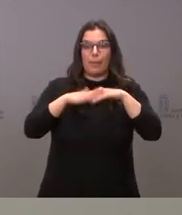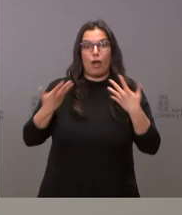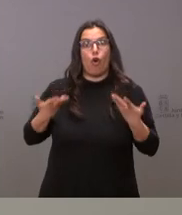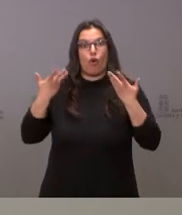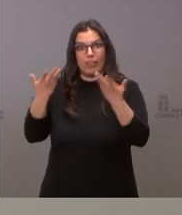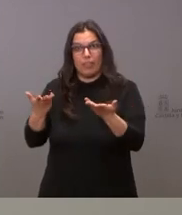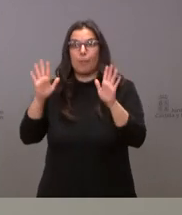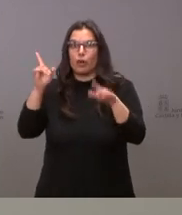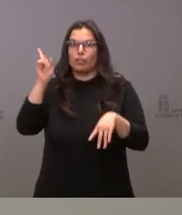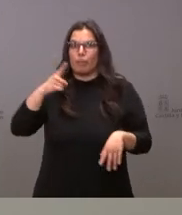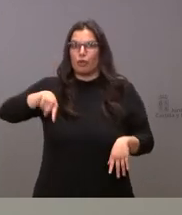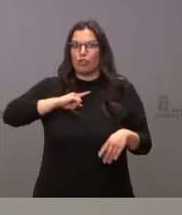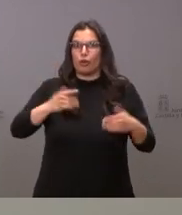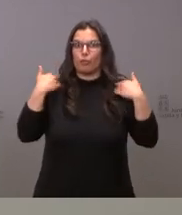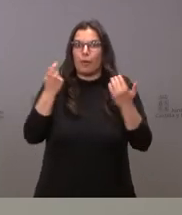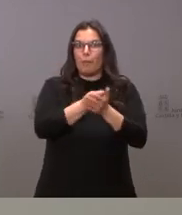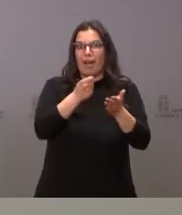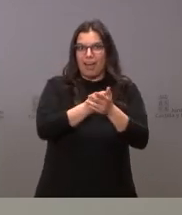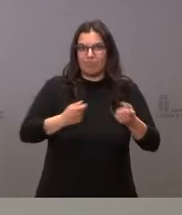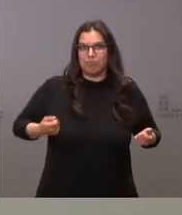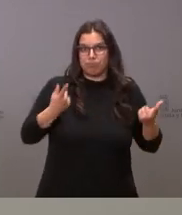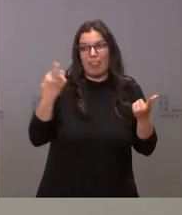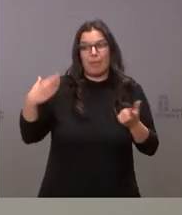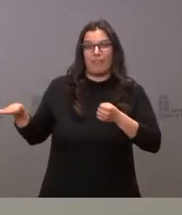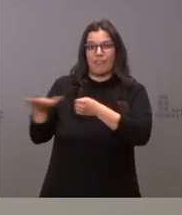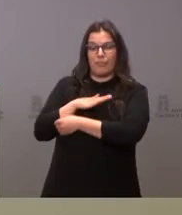afrontar los costes y necesitamos que se nos garantice la financiación para ello